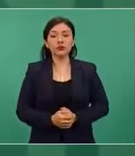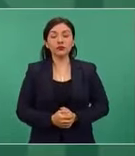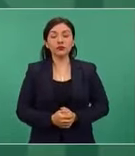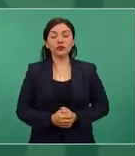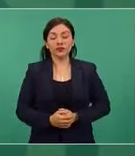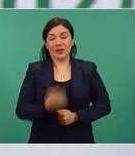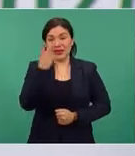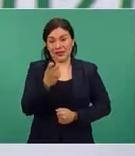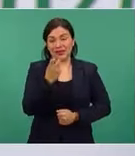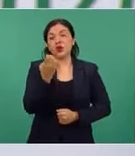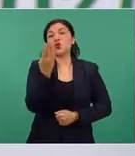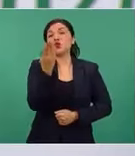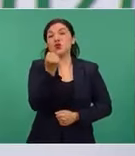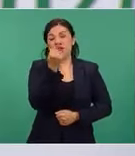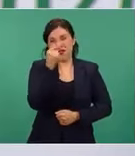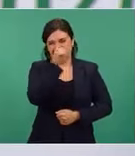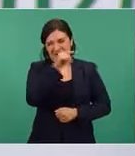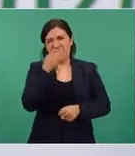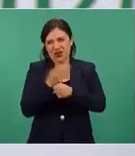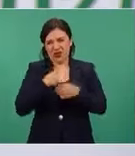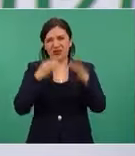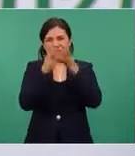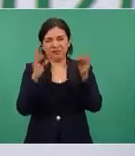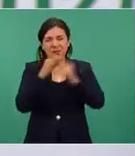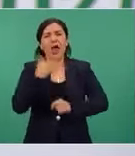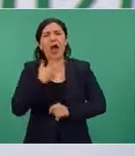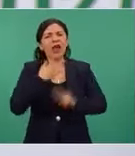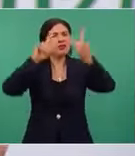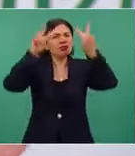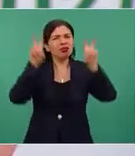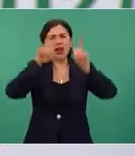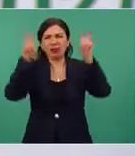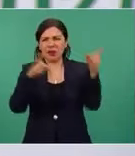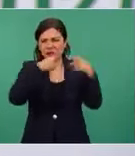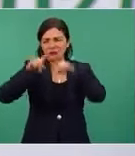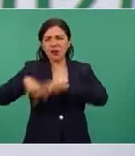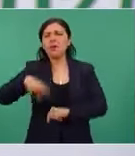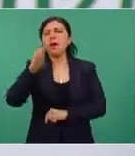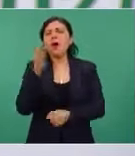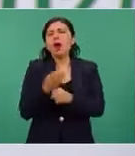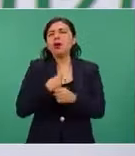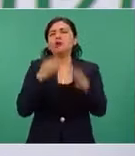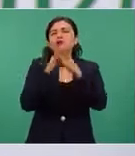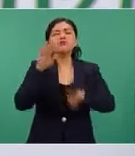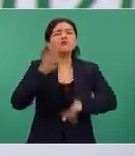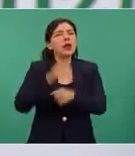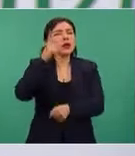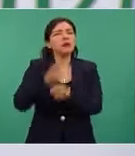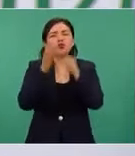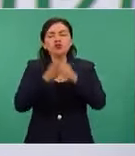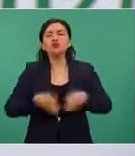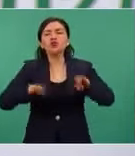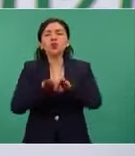Respecto a la novena de la que estoy hablando en este momento, hay muchos temas, pero si ustedes me permiten son los principales.